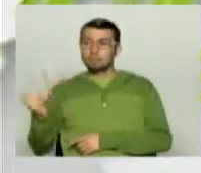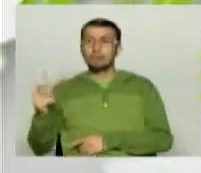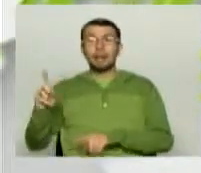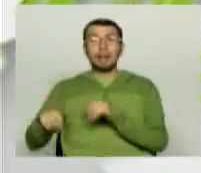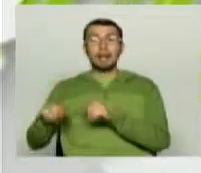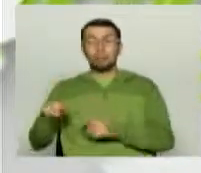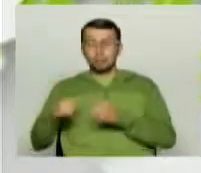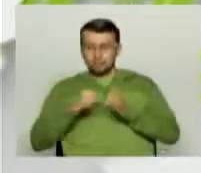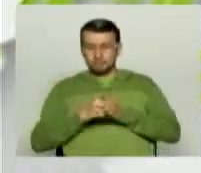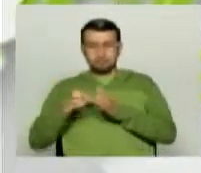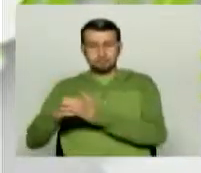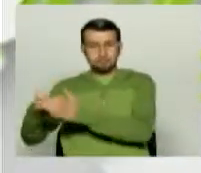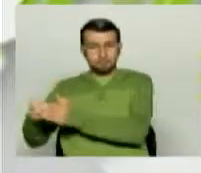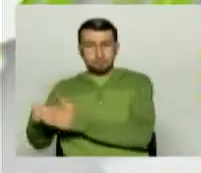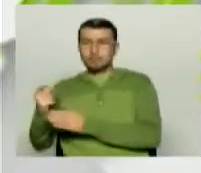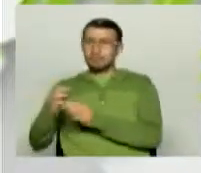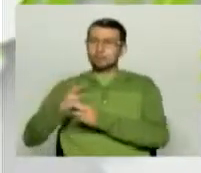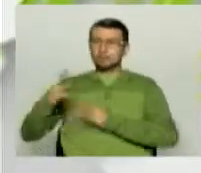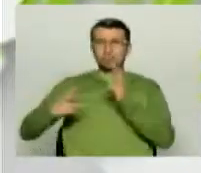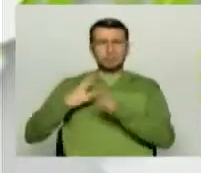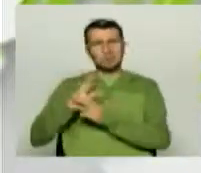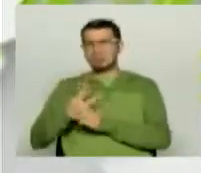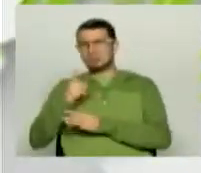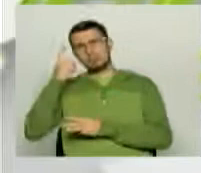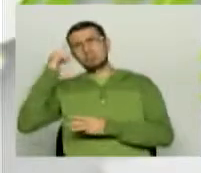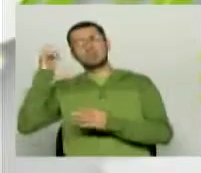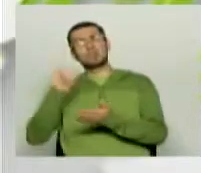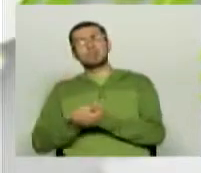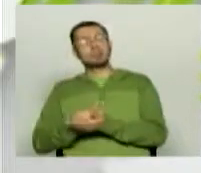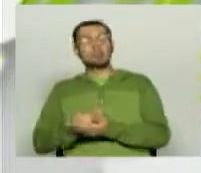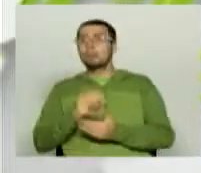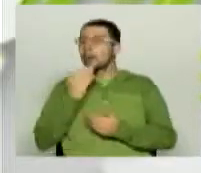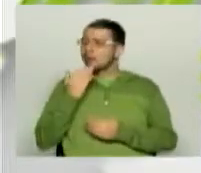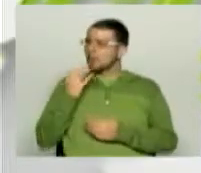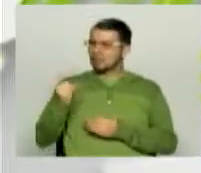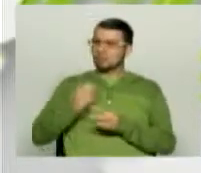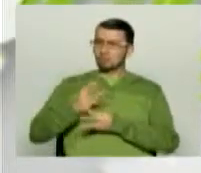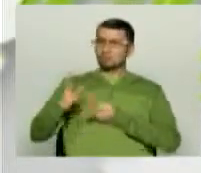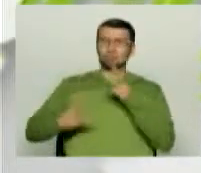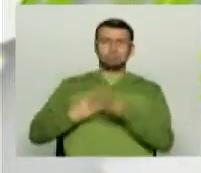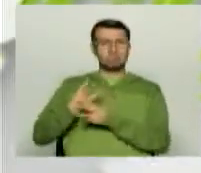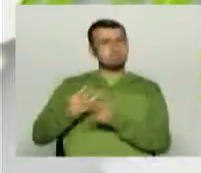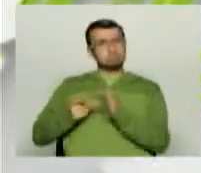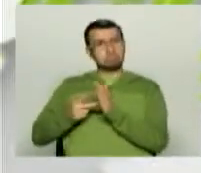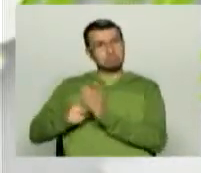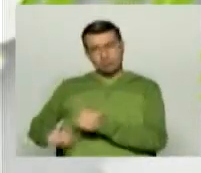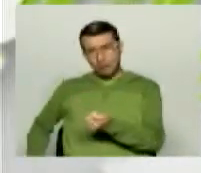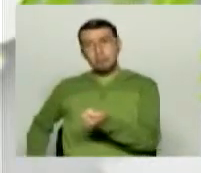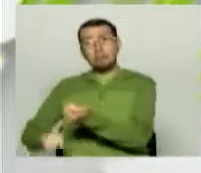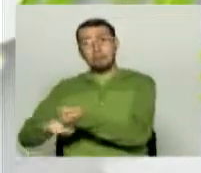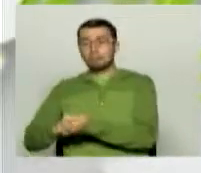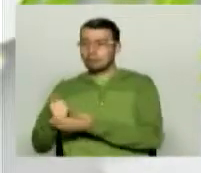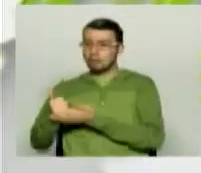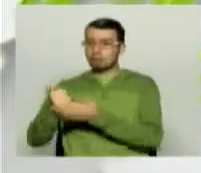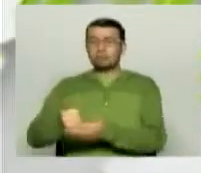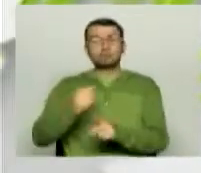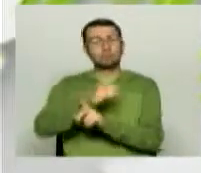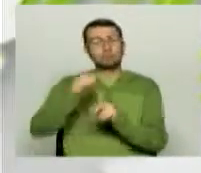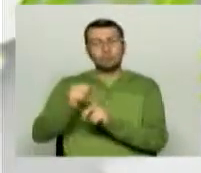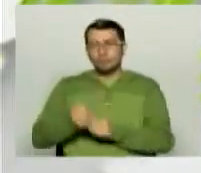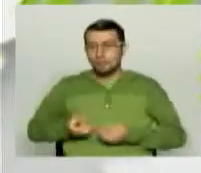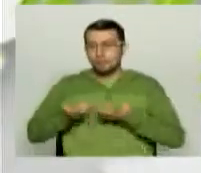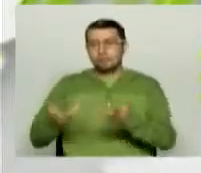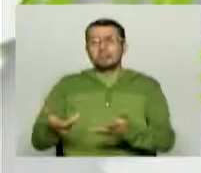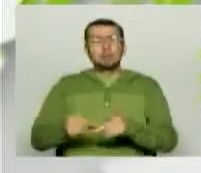detractores, precisamente del mundial. ¿Qué hay detrás de un mundial de fútbol y cuál es ese aporte que el mundial le puede dar a la sociedad y por qué estas